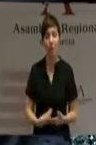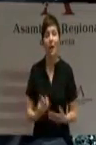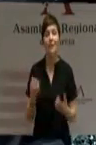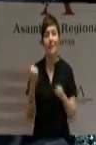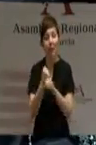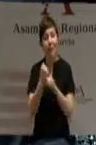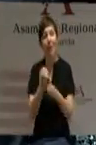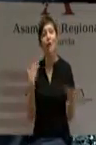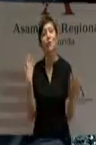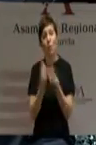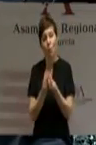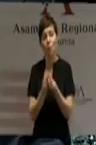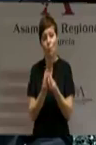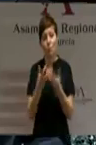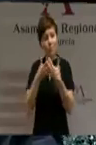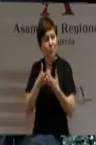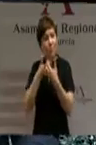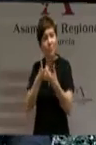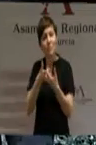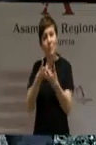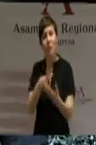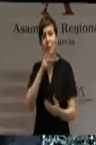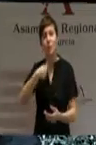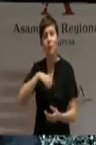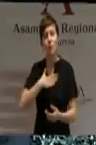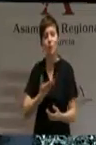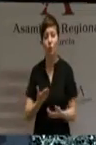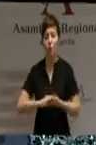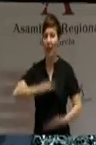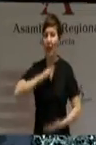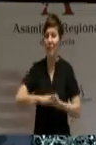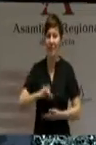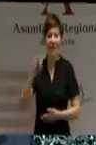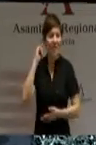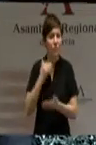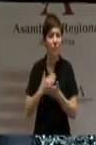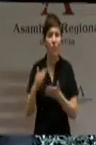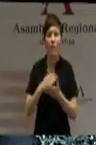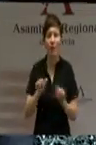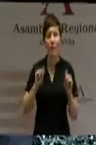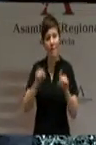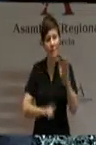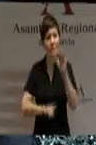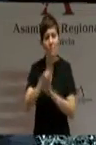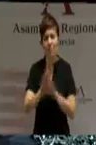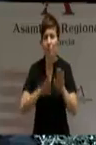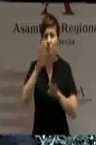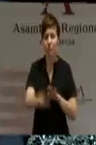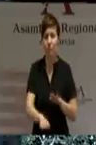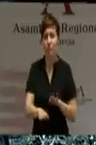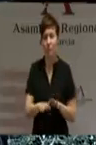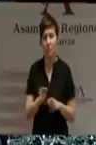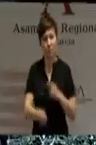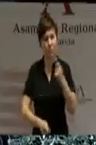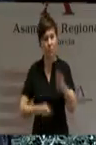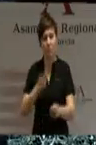desarrollar al máximo el potencial que tenemos para empezar a crecer cuanto antes. Vamos a trabajar juntos y,